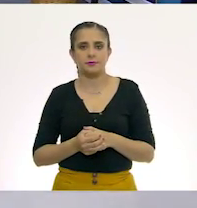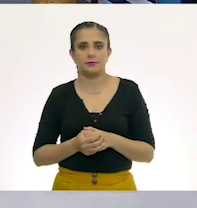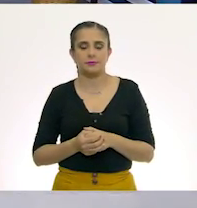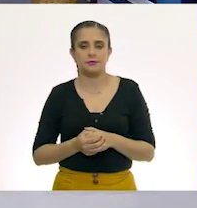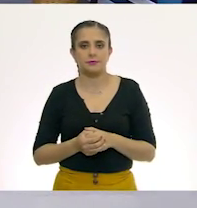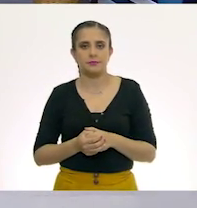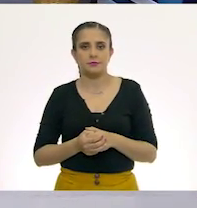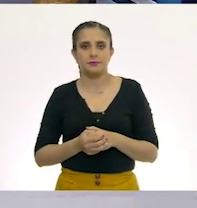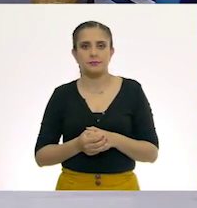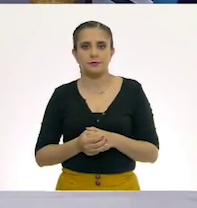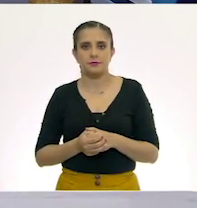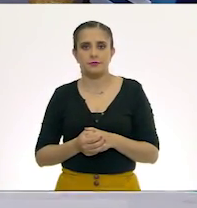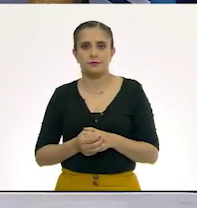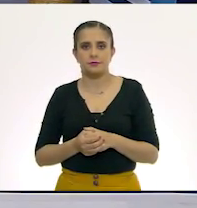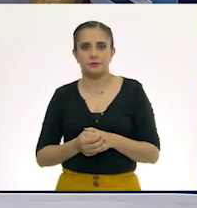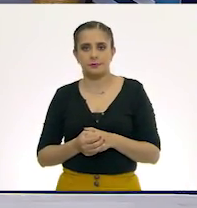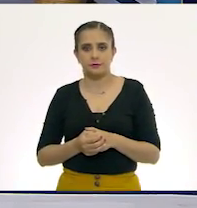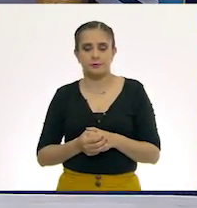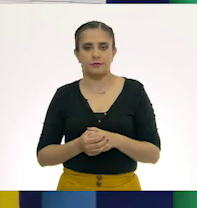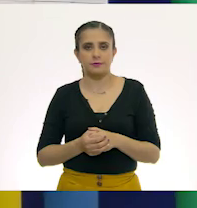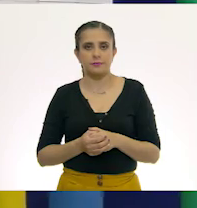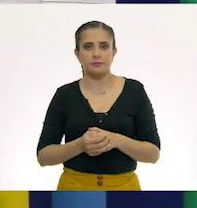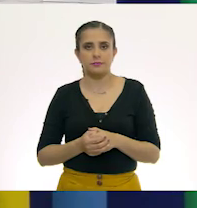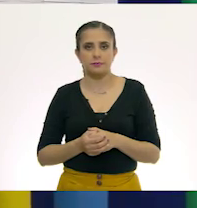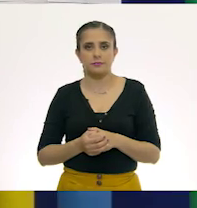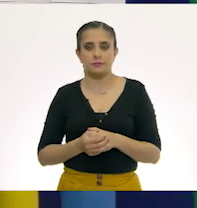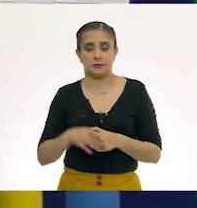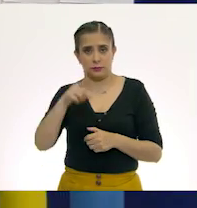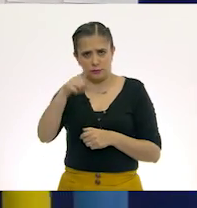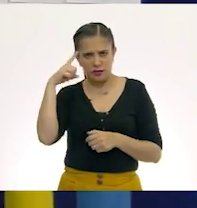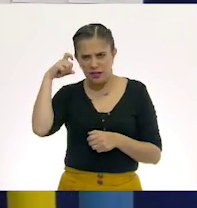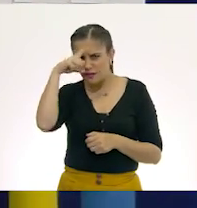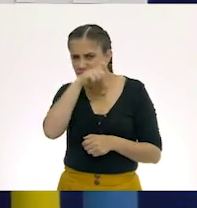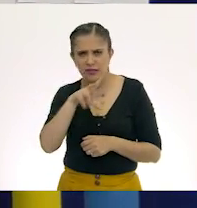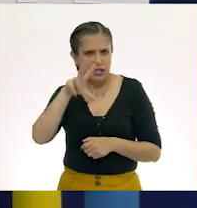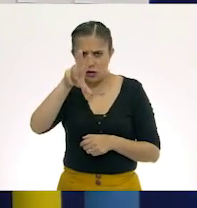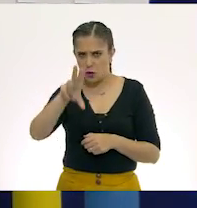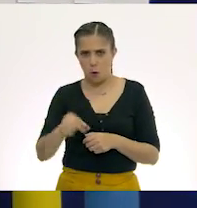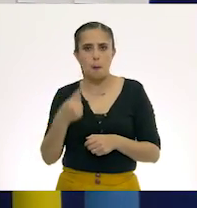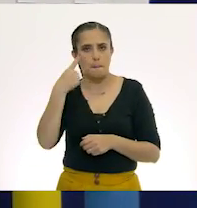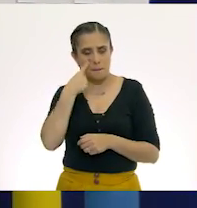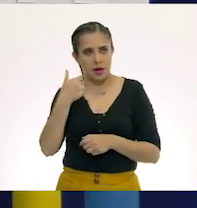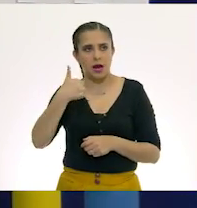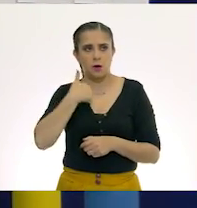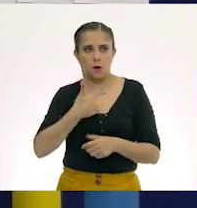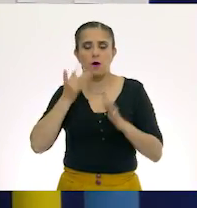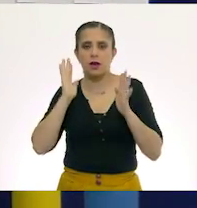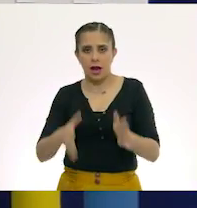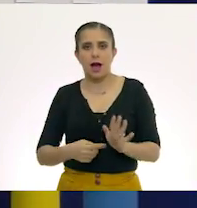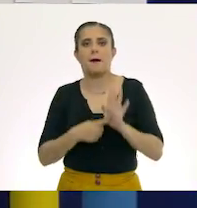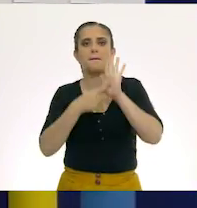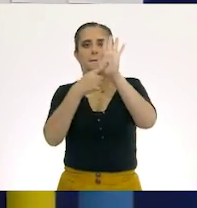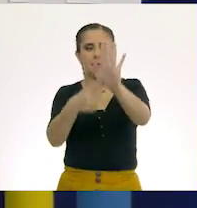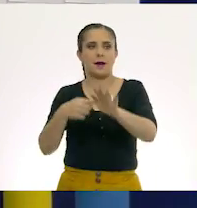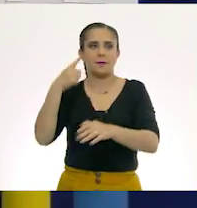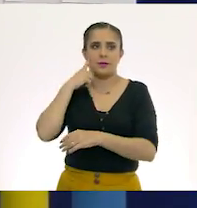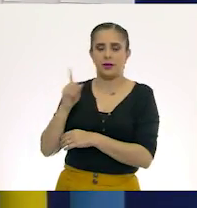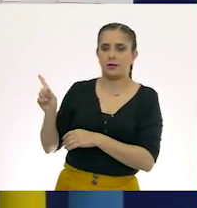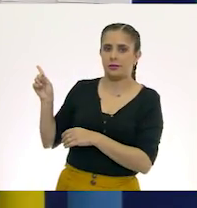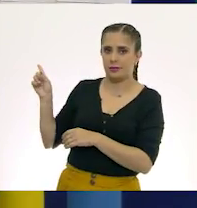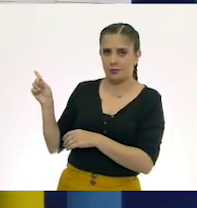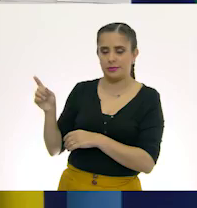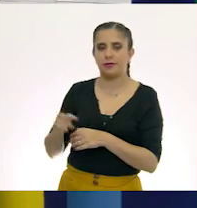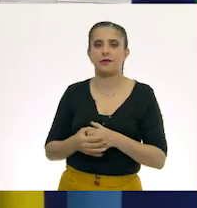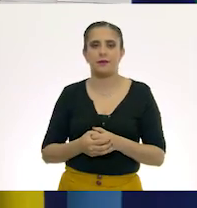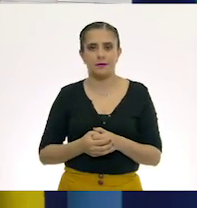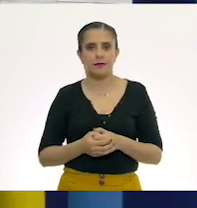Pero para que vean que no va a estar así como tan complicado, yo ya los traje, ¿verdad? ¿Sí?